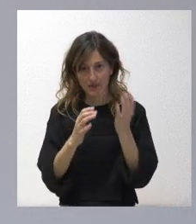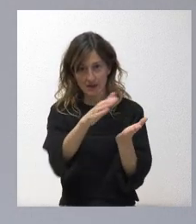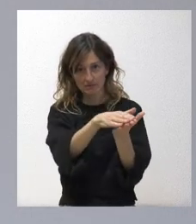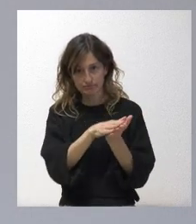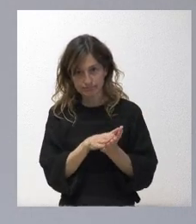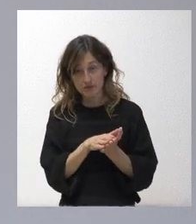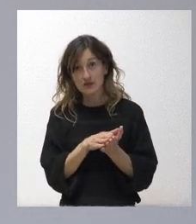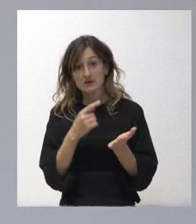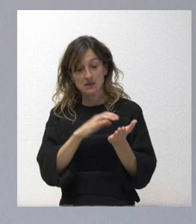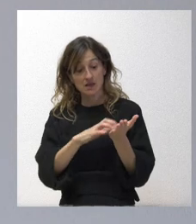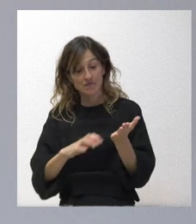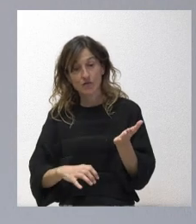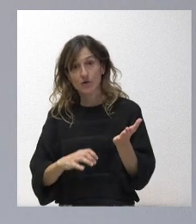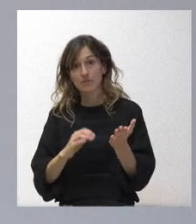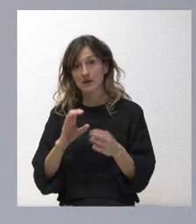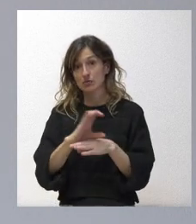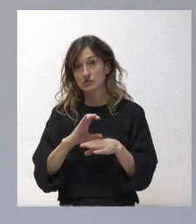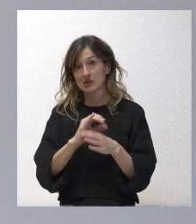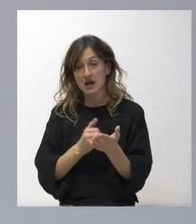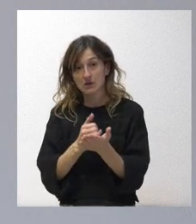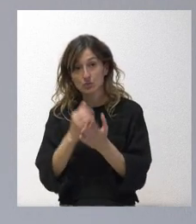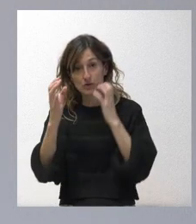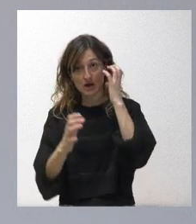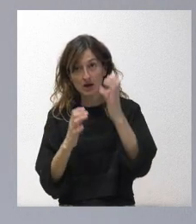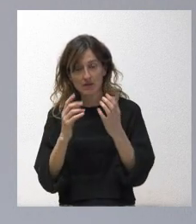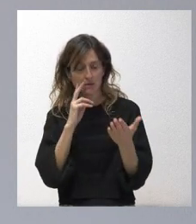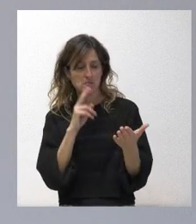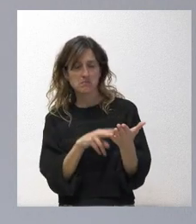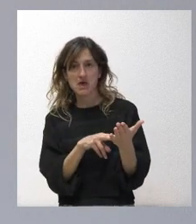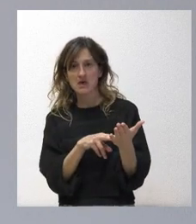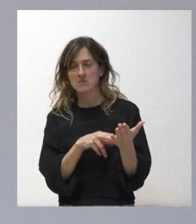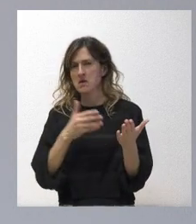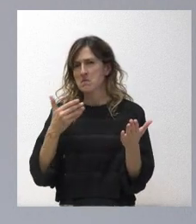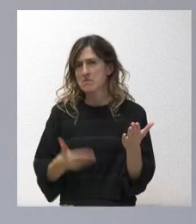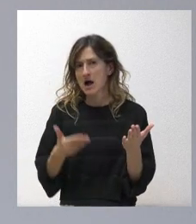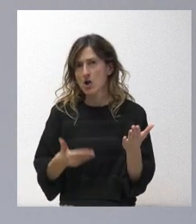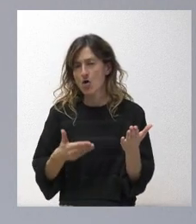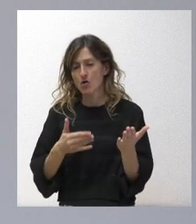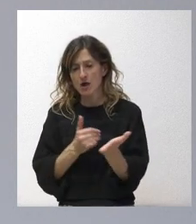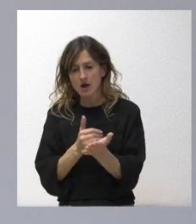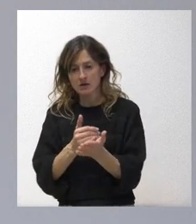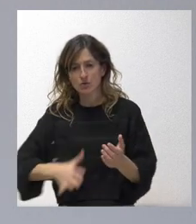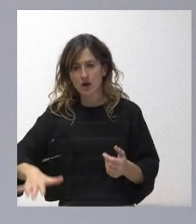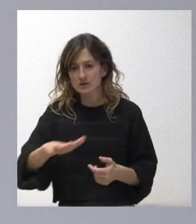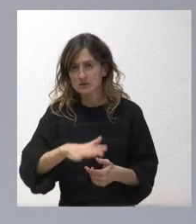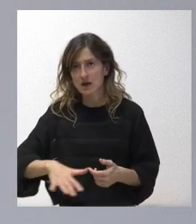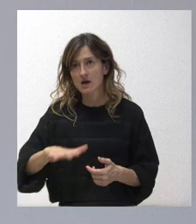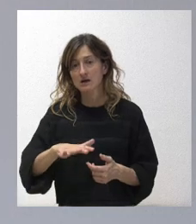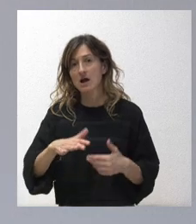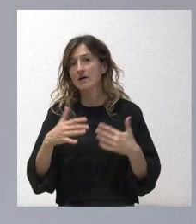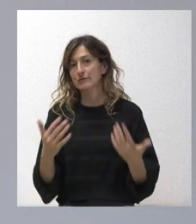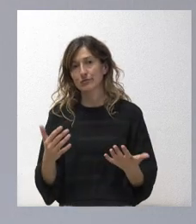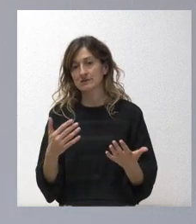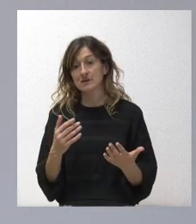si del informe de la Consejería de Agricultura y Ganadería se derivase un especial alto valor agrícola de los terrenos sería un informe obstativo